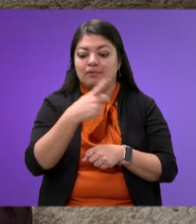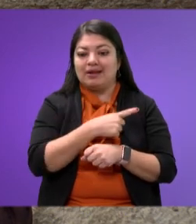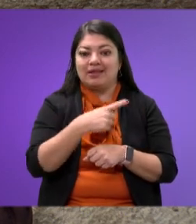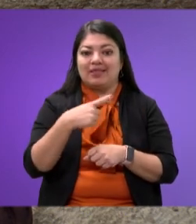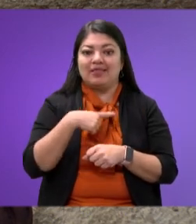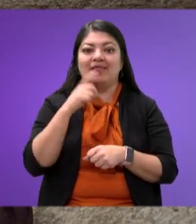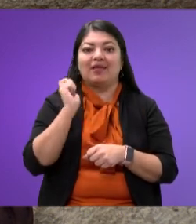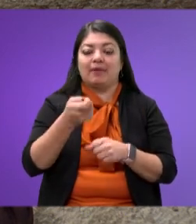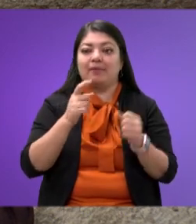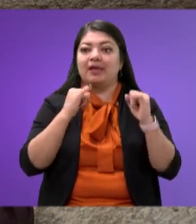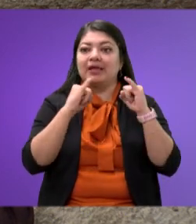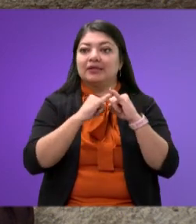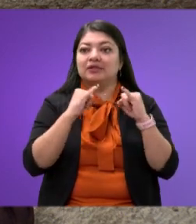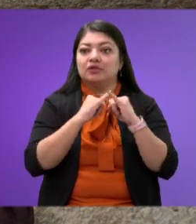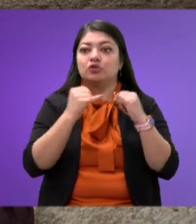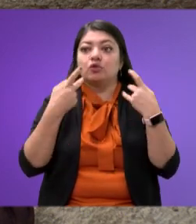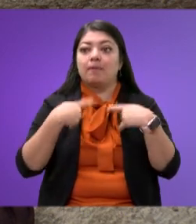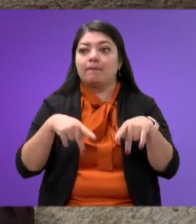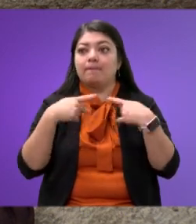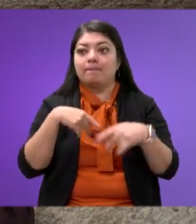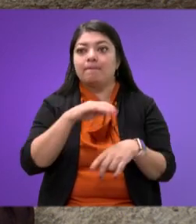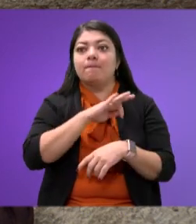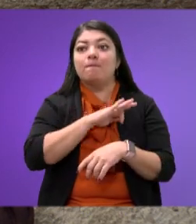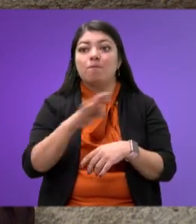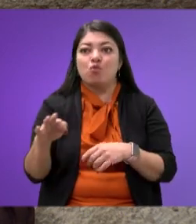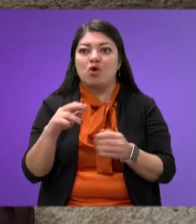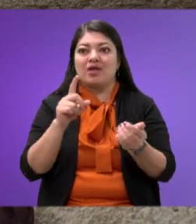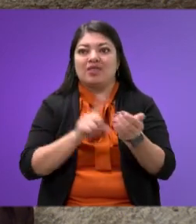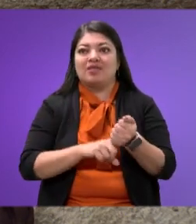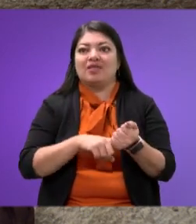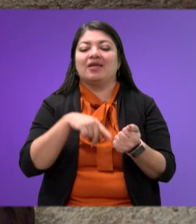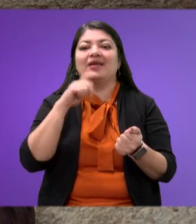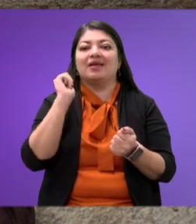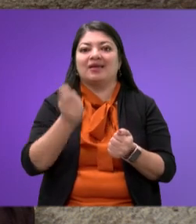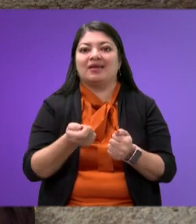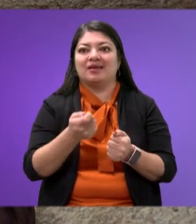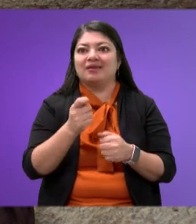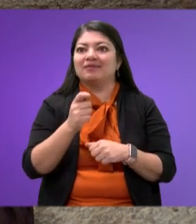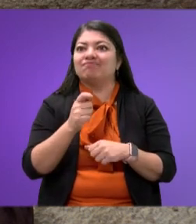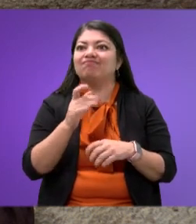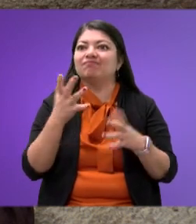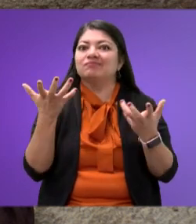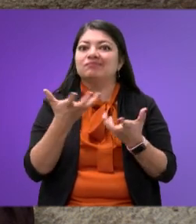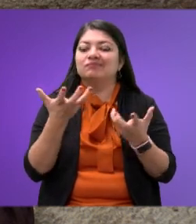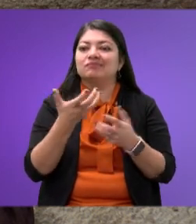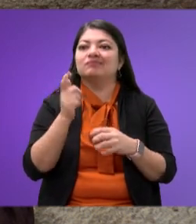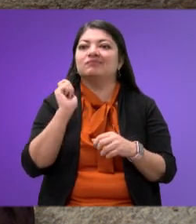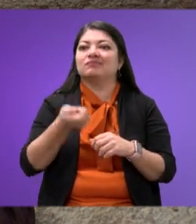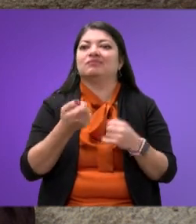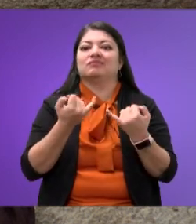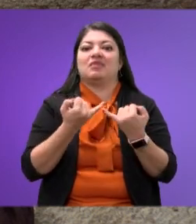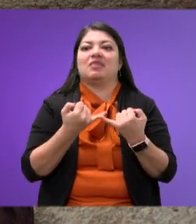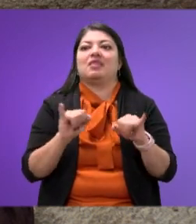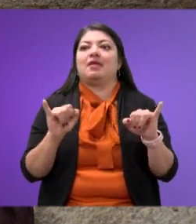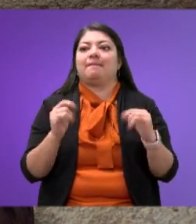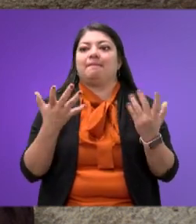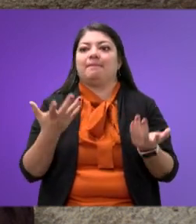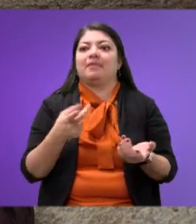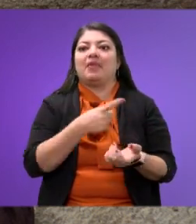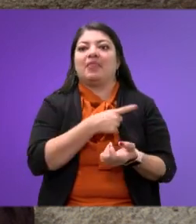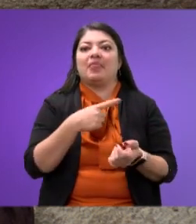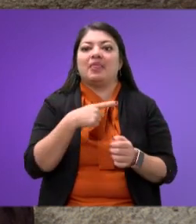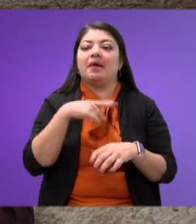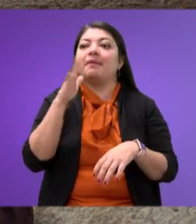donde la ciudadanía pueda recurrir y encuentre un organismo autónomo que le dé